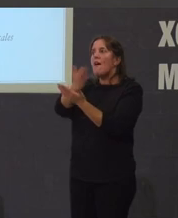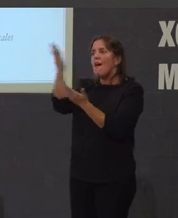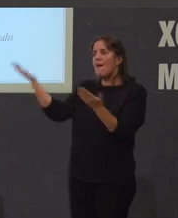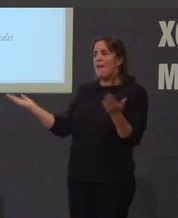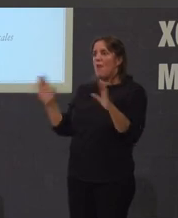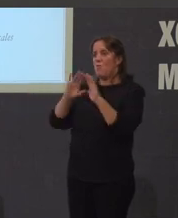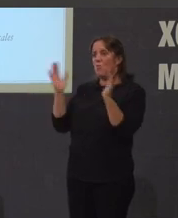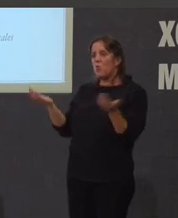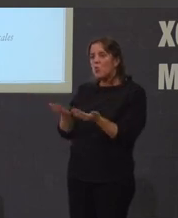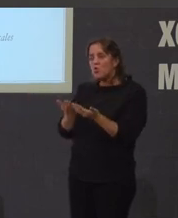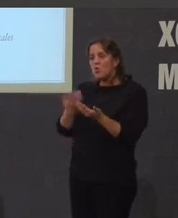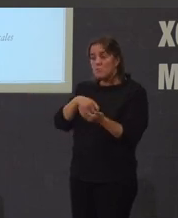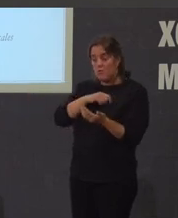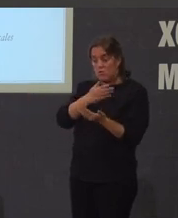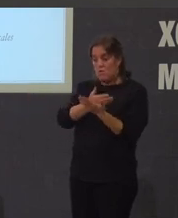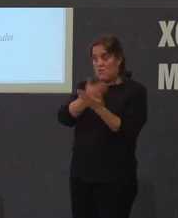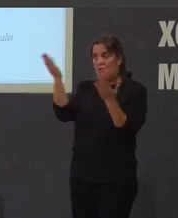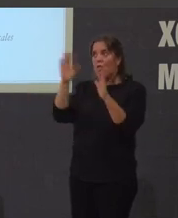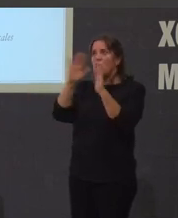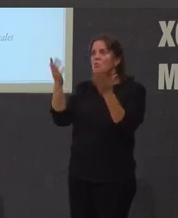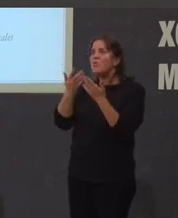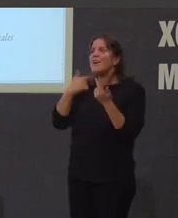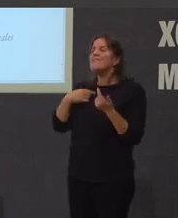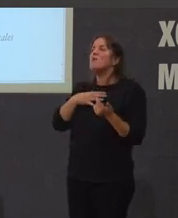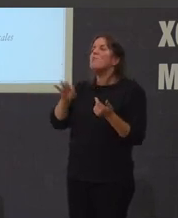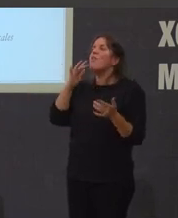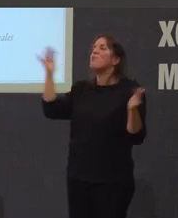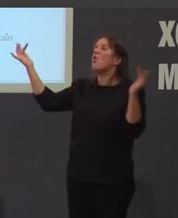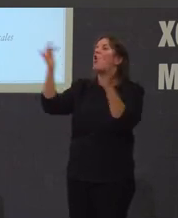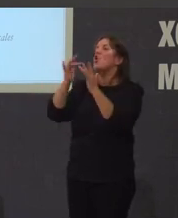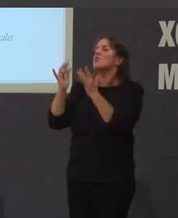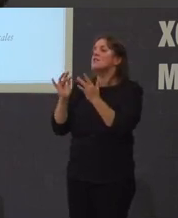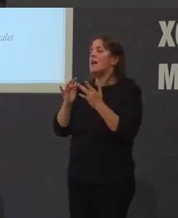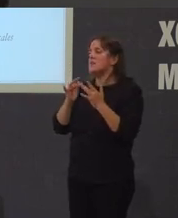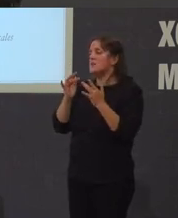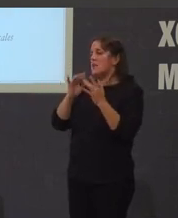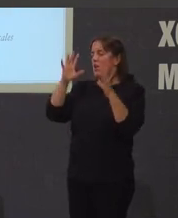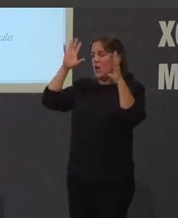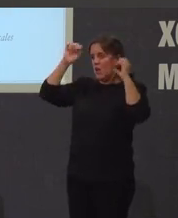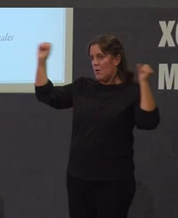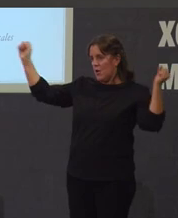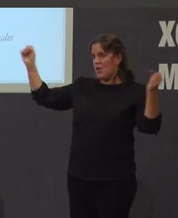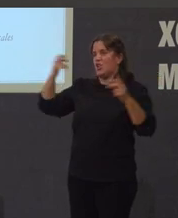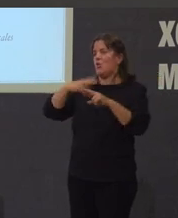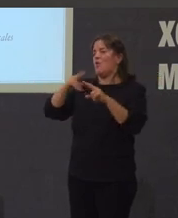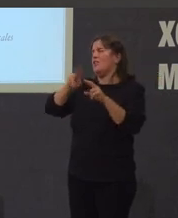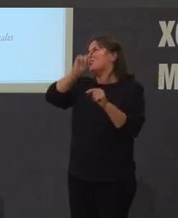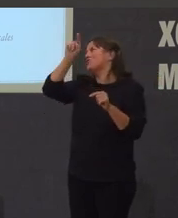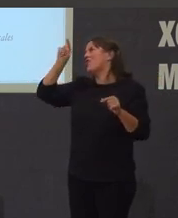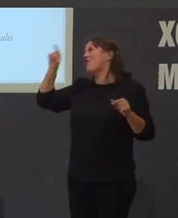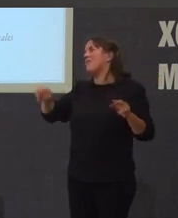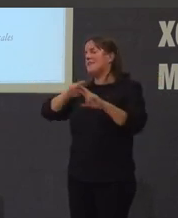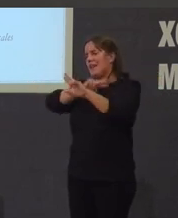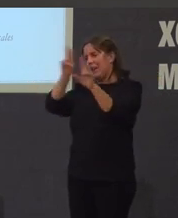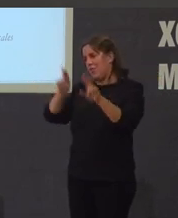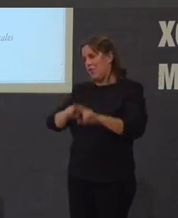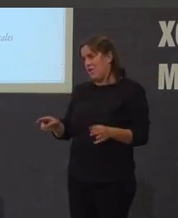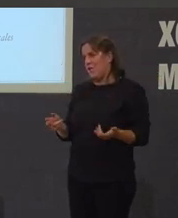que si había algún tipo de conexión diplomático-política en todo el contubernio judeo-masónico internacional